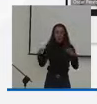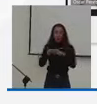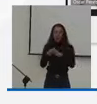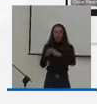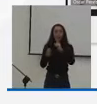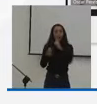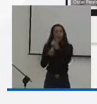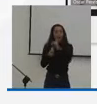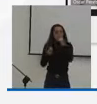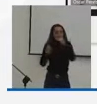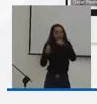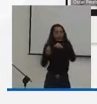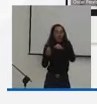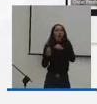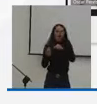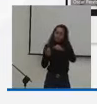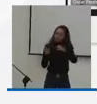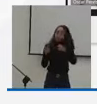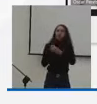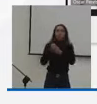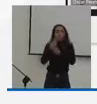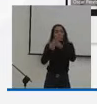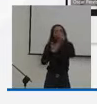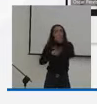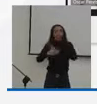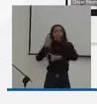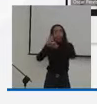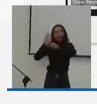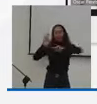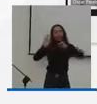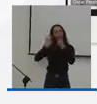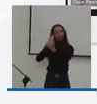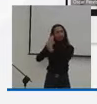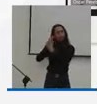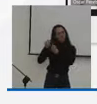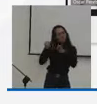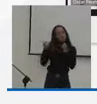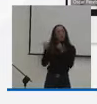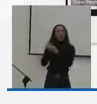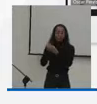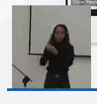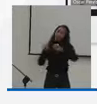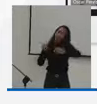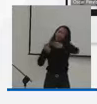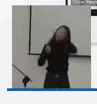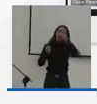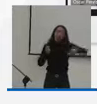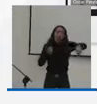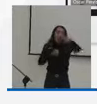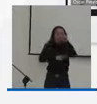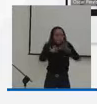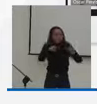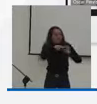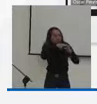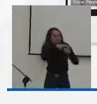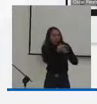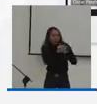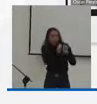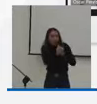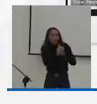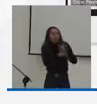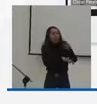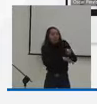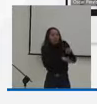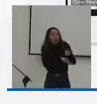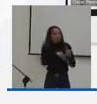Liberal para sacar de esta iniciativa. Una iniciativa que las regiones están esperando, los departamentos están